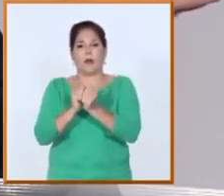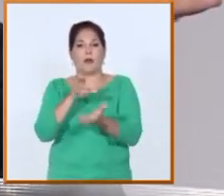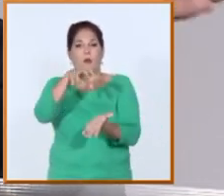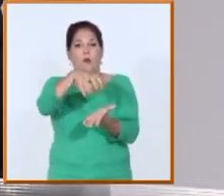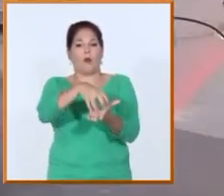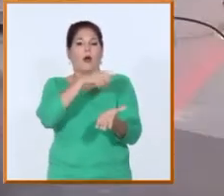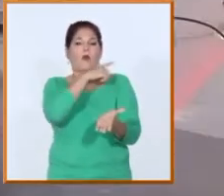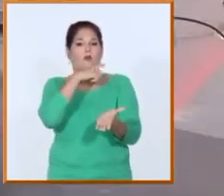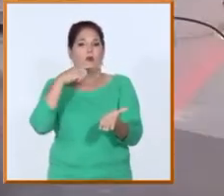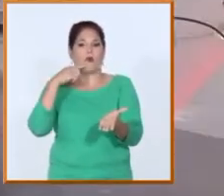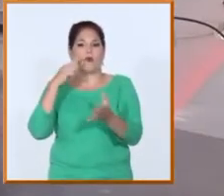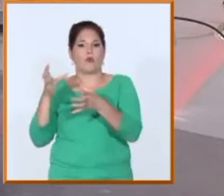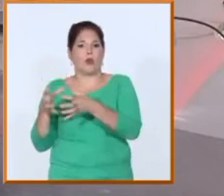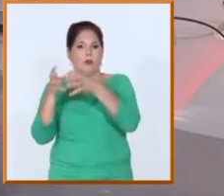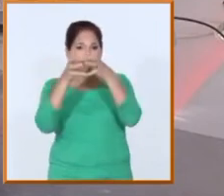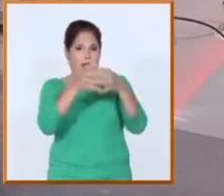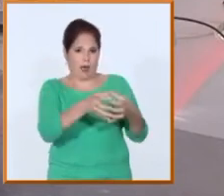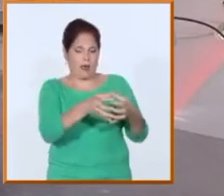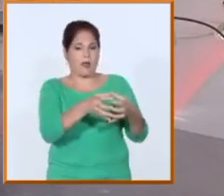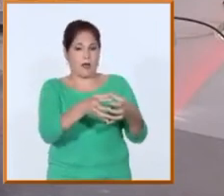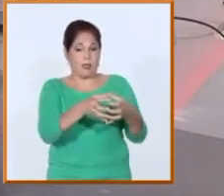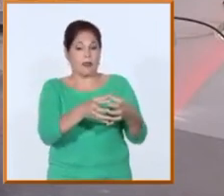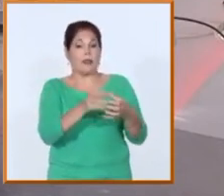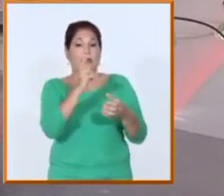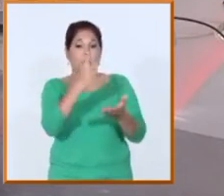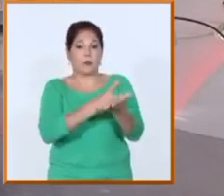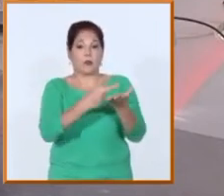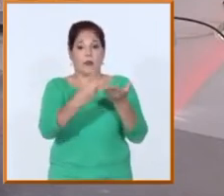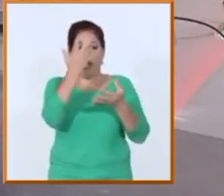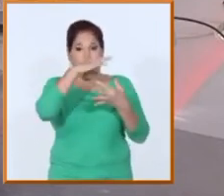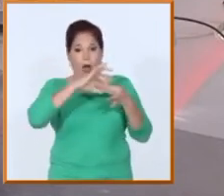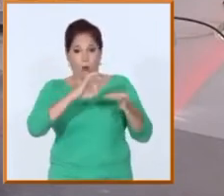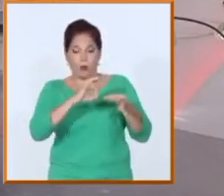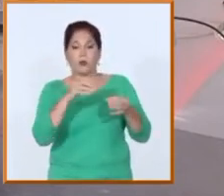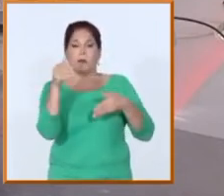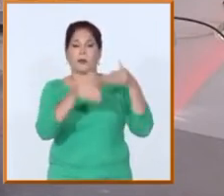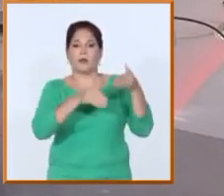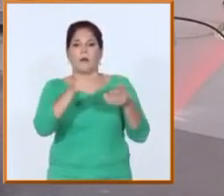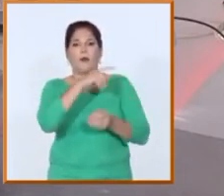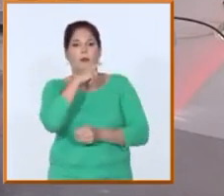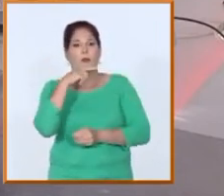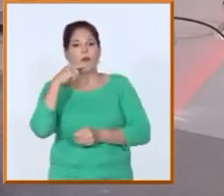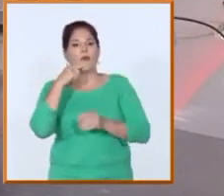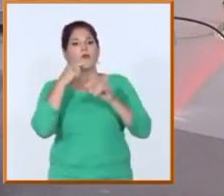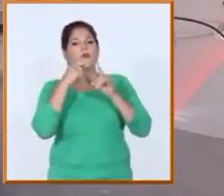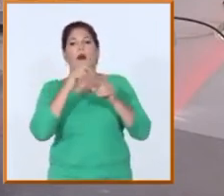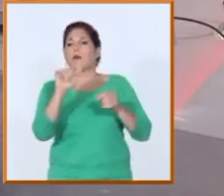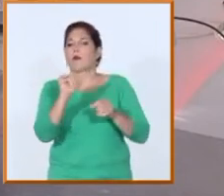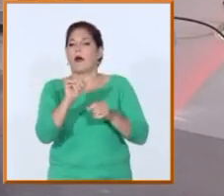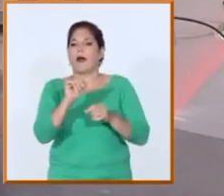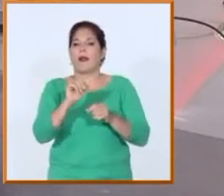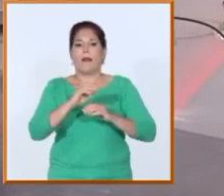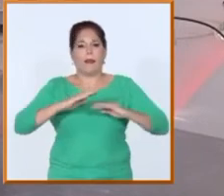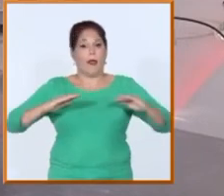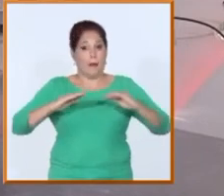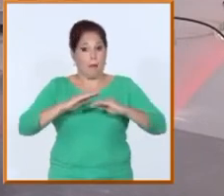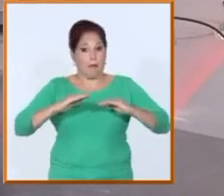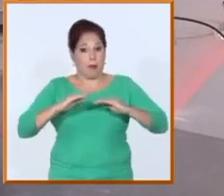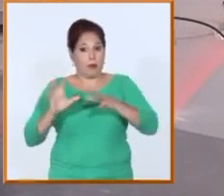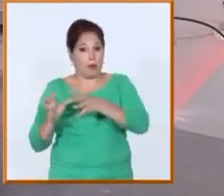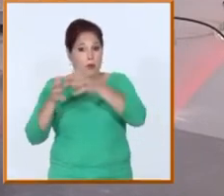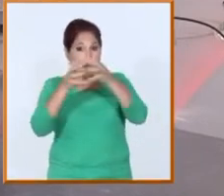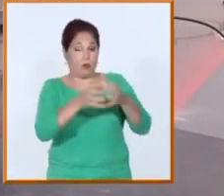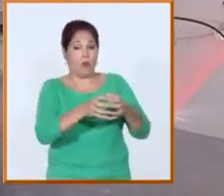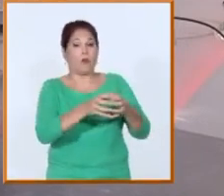pequeña delegación cubana que estuvo allí en la segunda quincena de agosto de las facultades de ciencia cultura física y deporte pero también